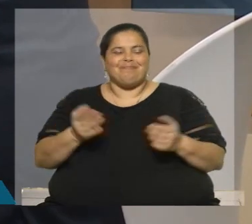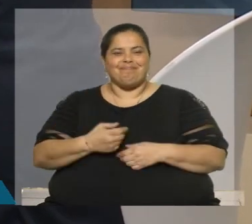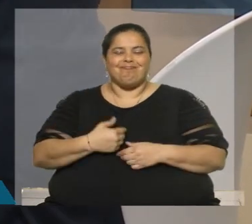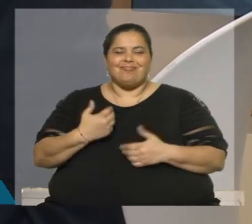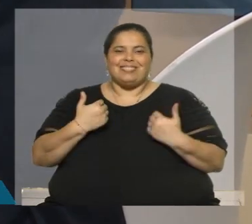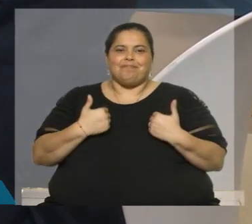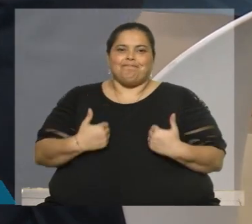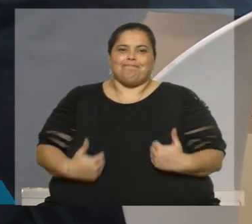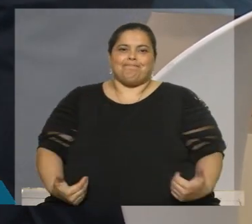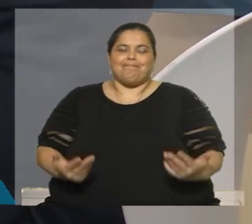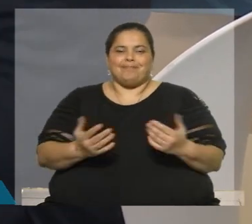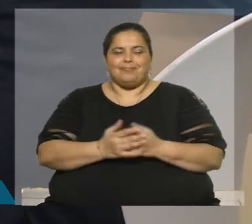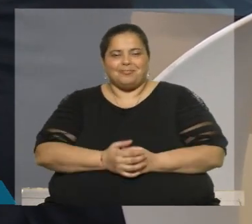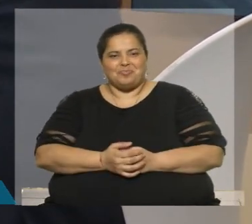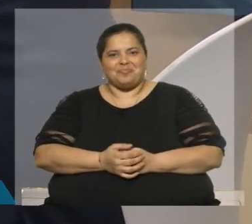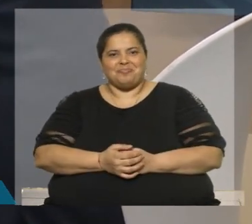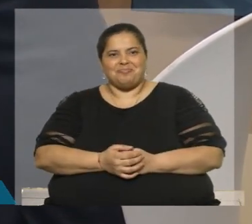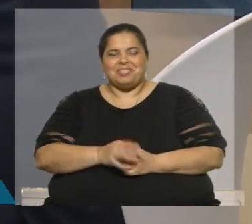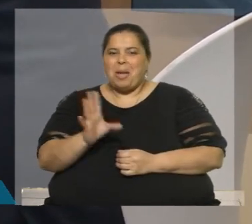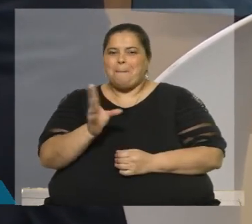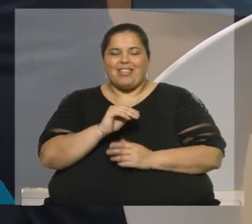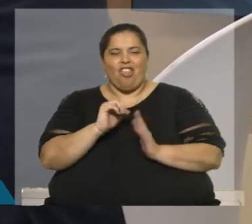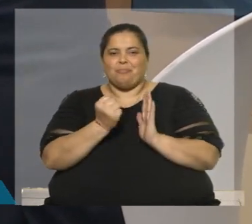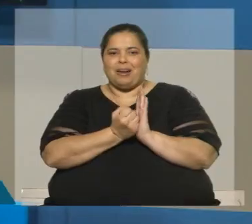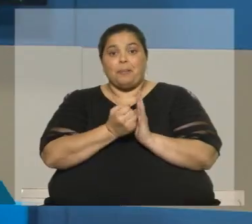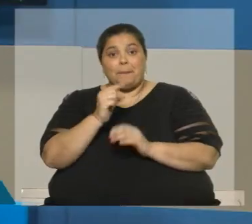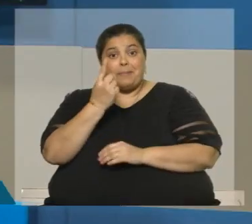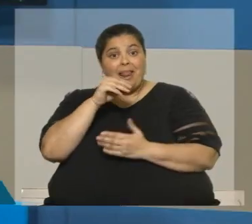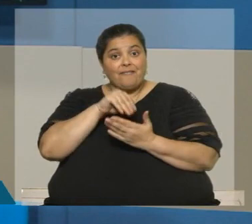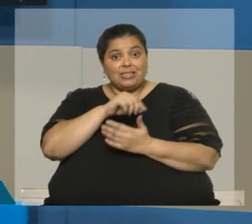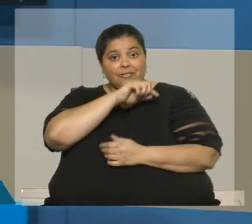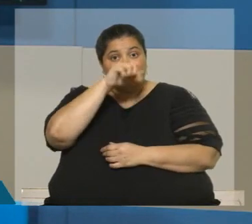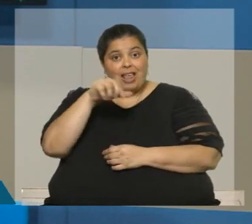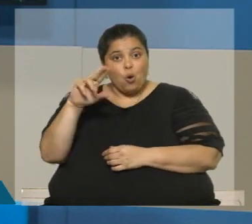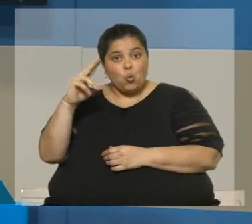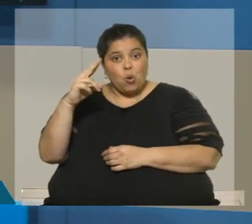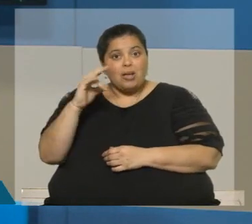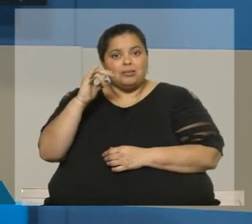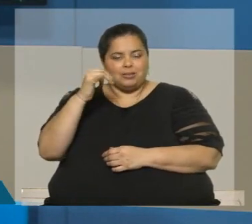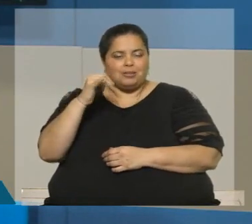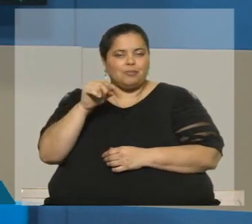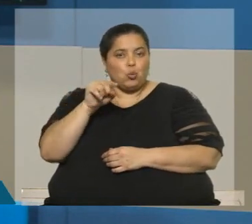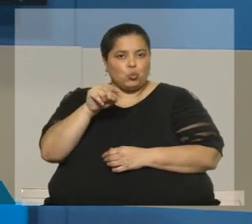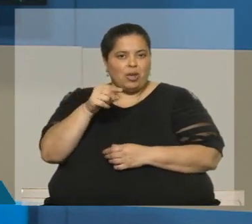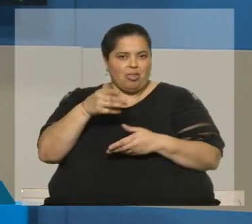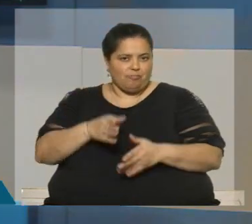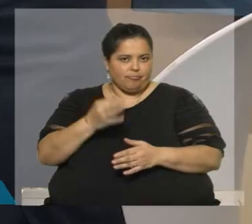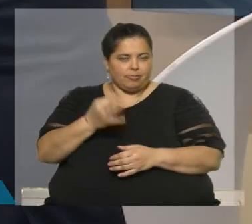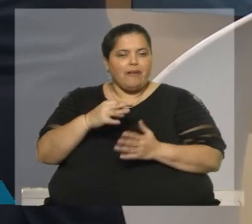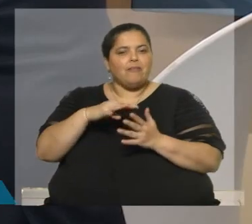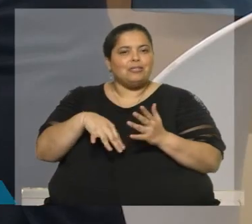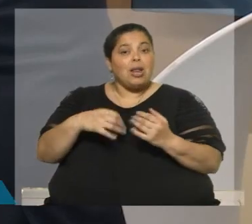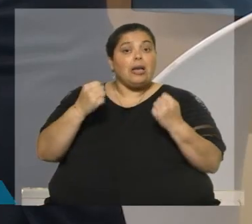algunas marcas. Es malo siempre. A todos, ¿eh? Sí. ¿Primera vez en Uruguay? Sí, es la primera vez, sí. Hombre de Barcelona, me estaba diciendo. Hincha de